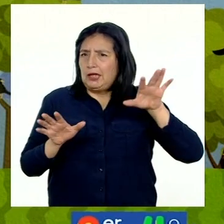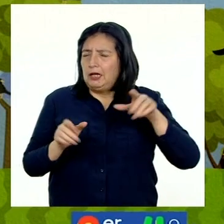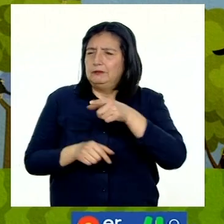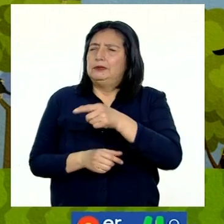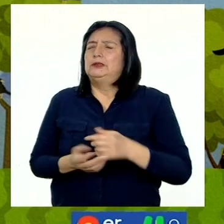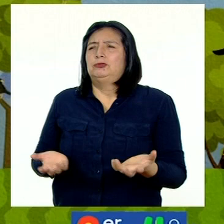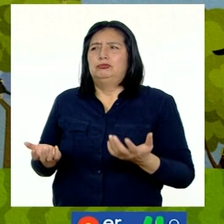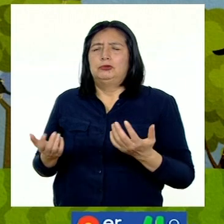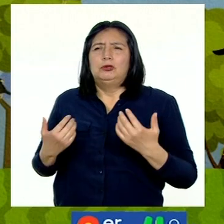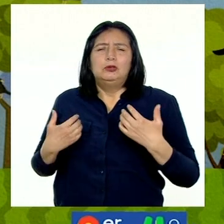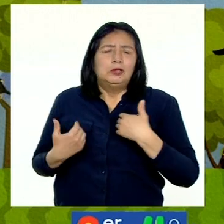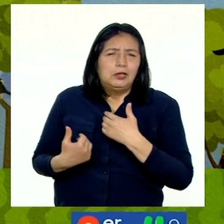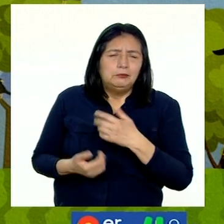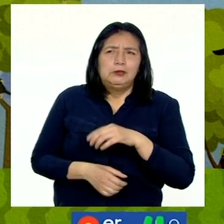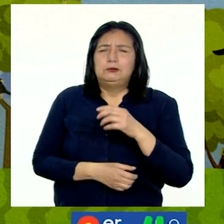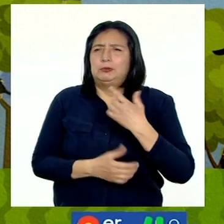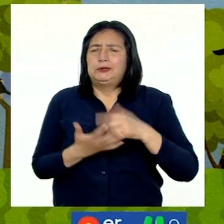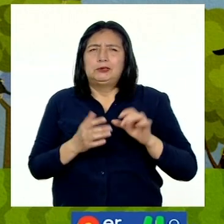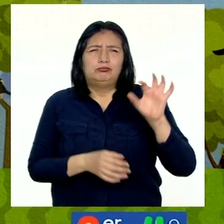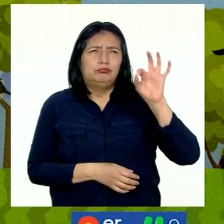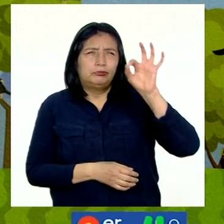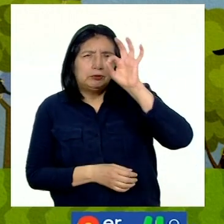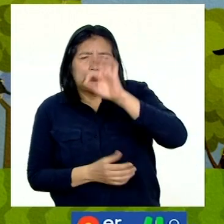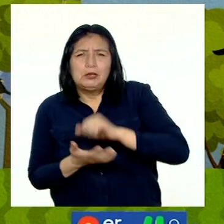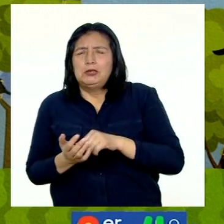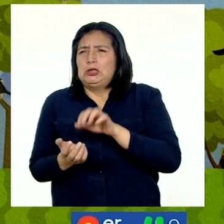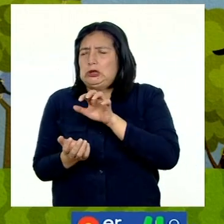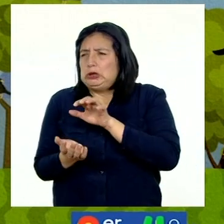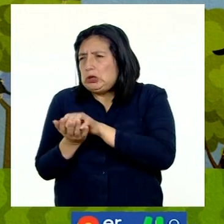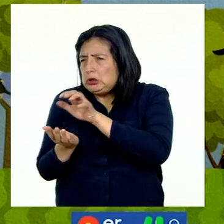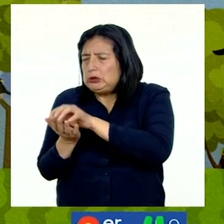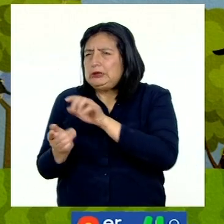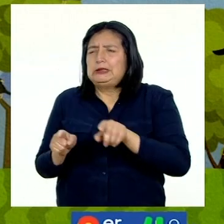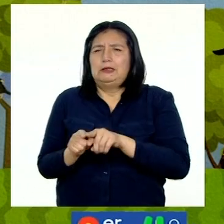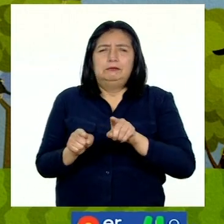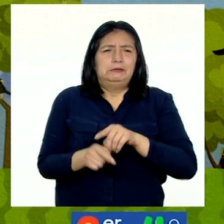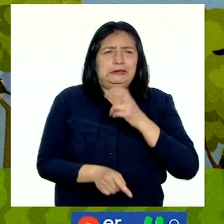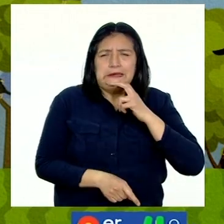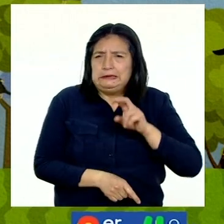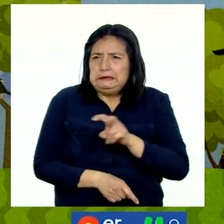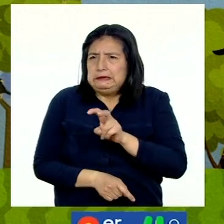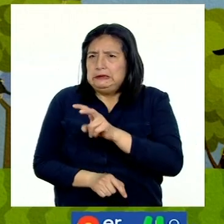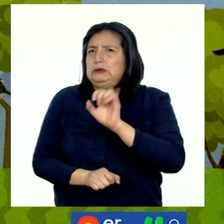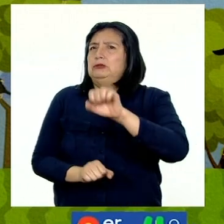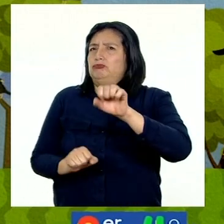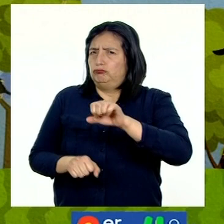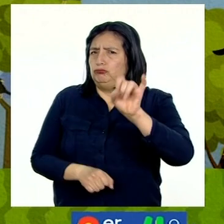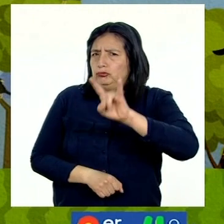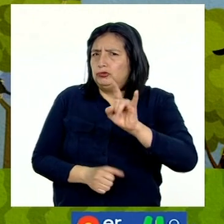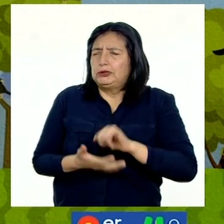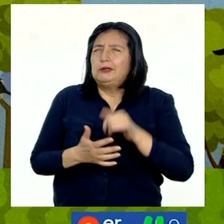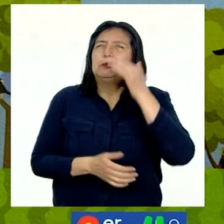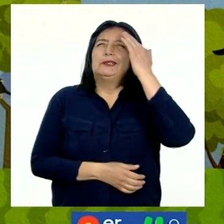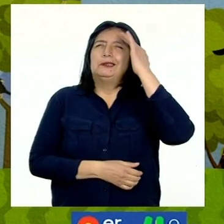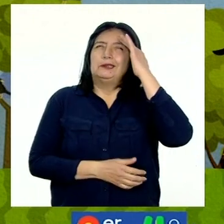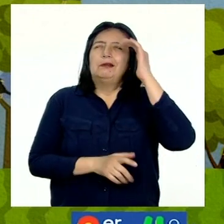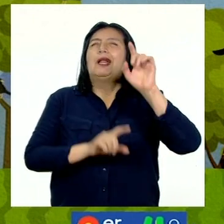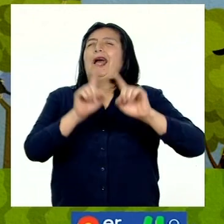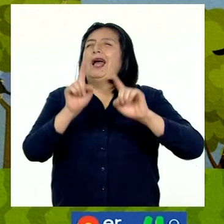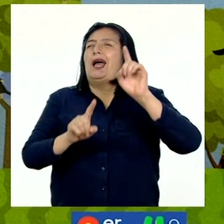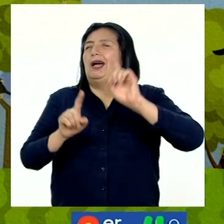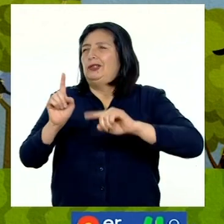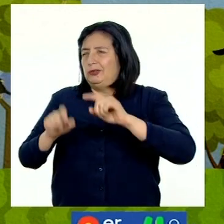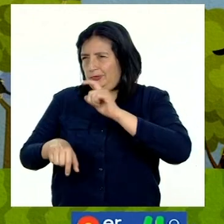los mamíferos, los insectos, los anfibios y reptiles son usados para predecir algunas